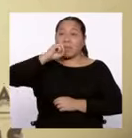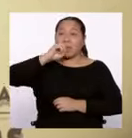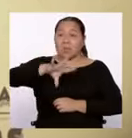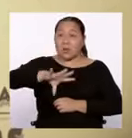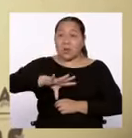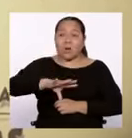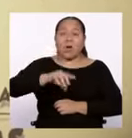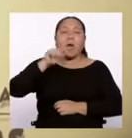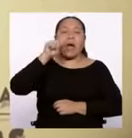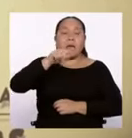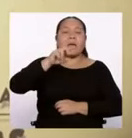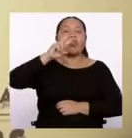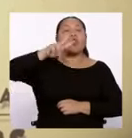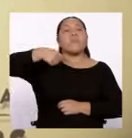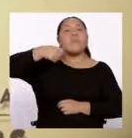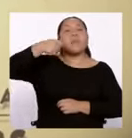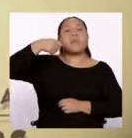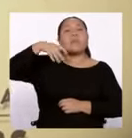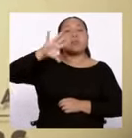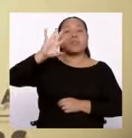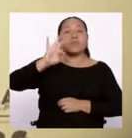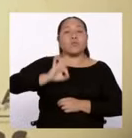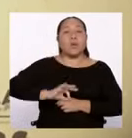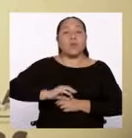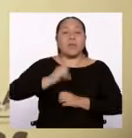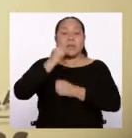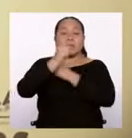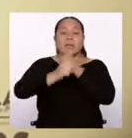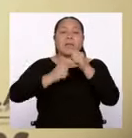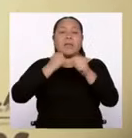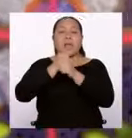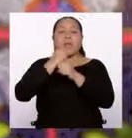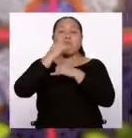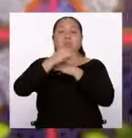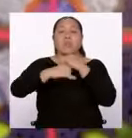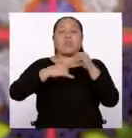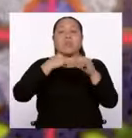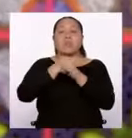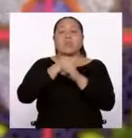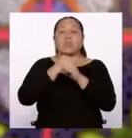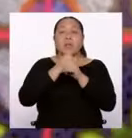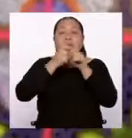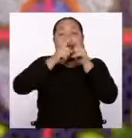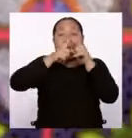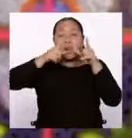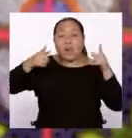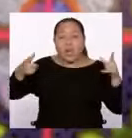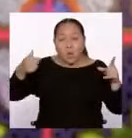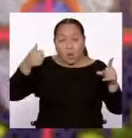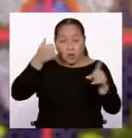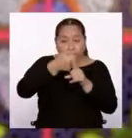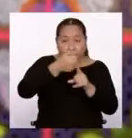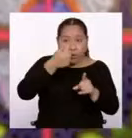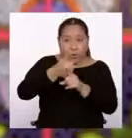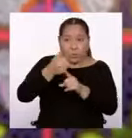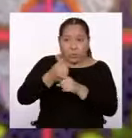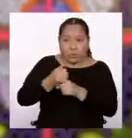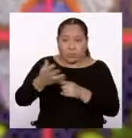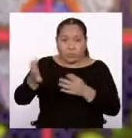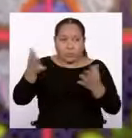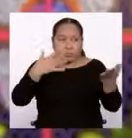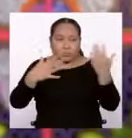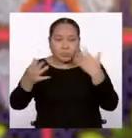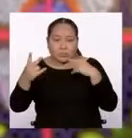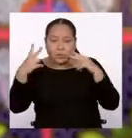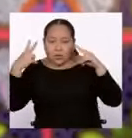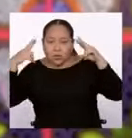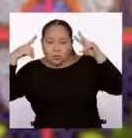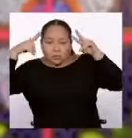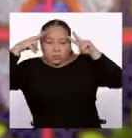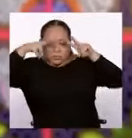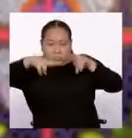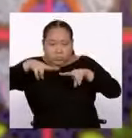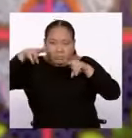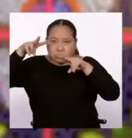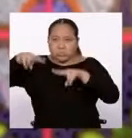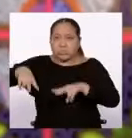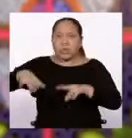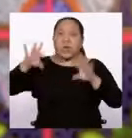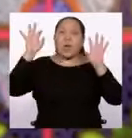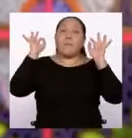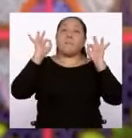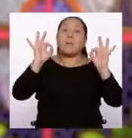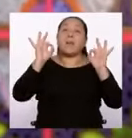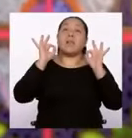2019 como el año internacional de las lenguas indígenas con el objetivo de llamar la atención mundial sobre los